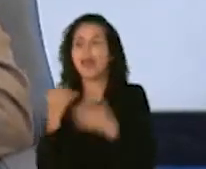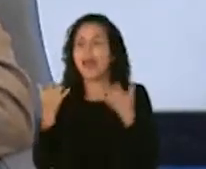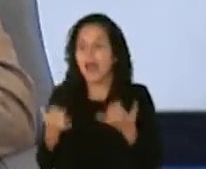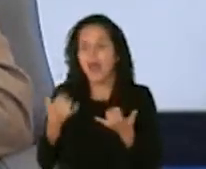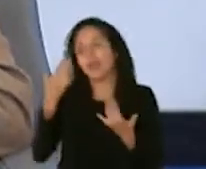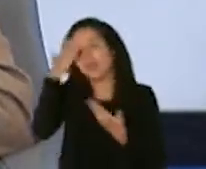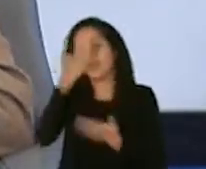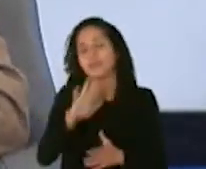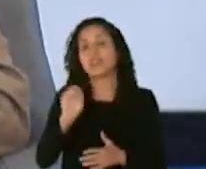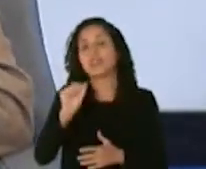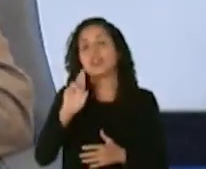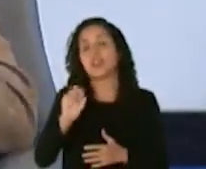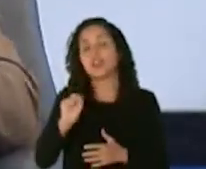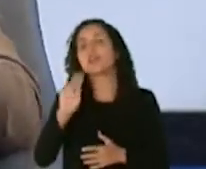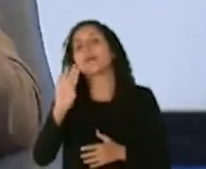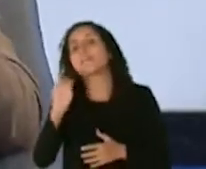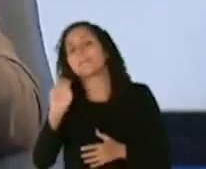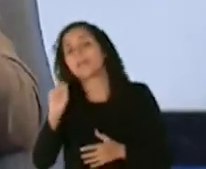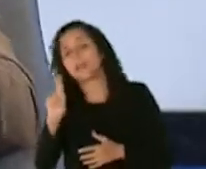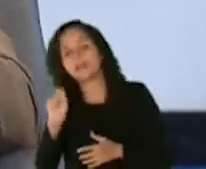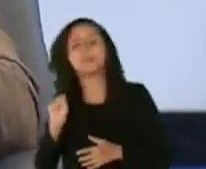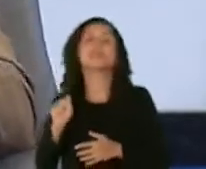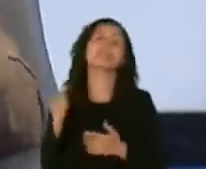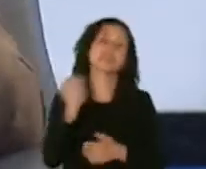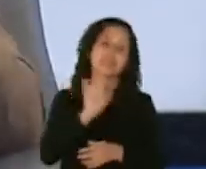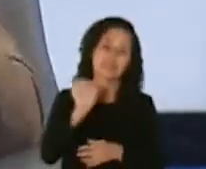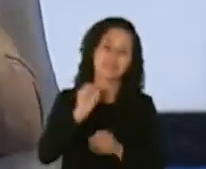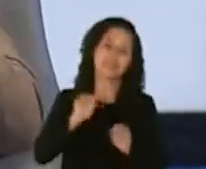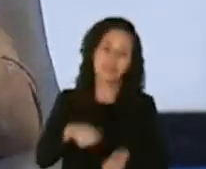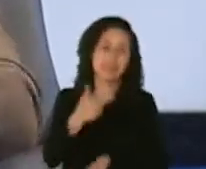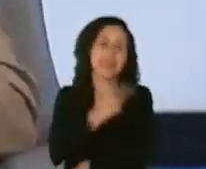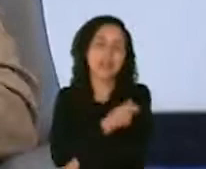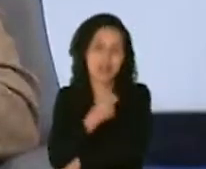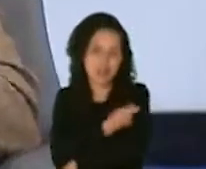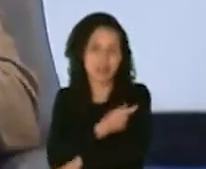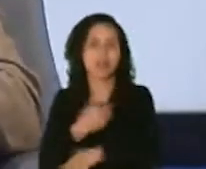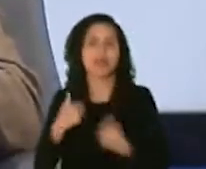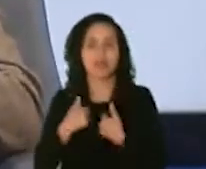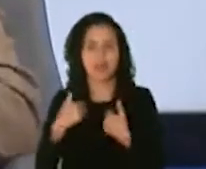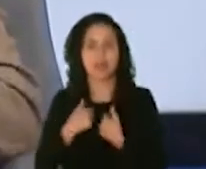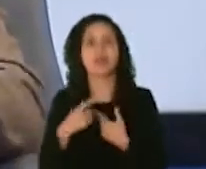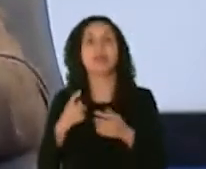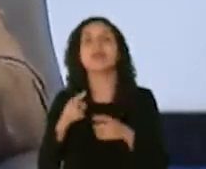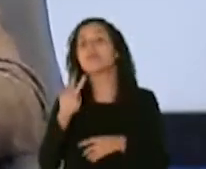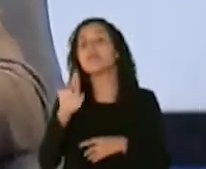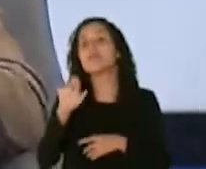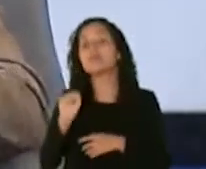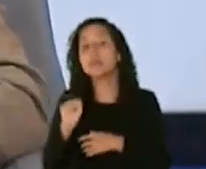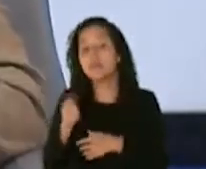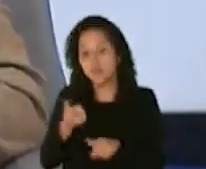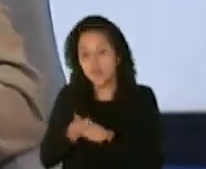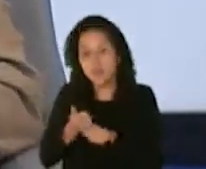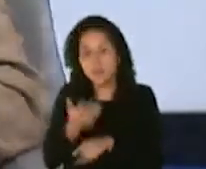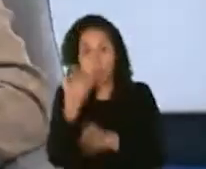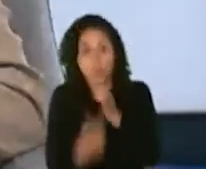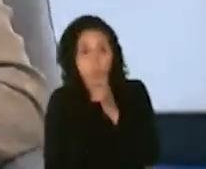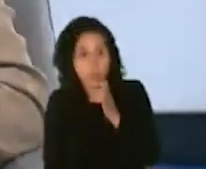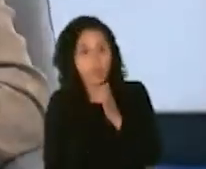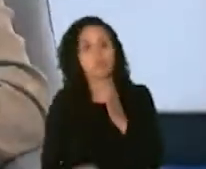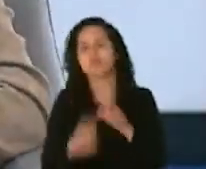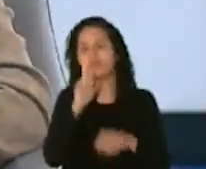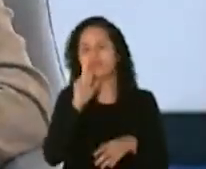SARS y MERS si se desarrollaron vacunas pero el virus se autoconsumió en poco tiempo y realmente no hubo la necesidad de empezar a vacunar